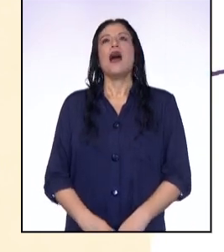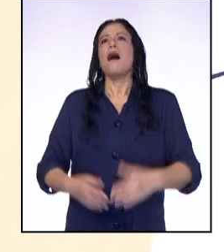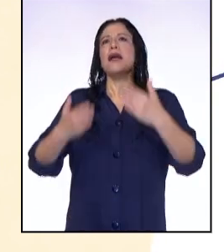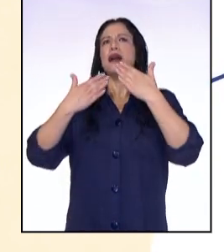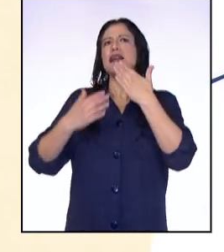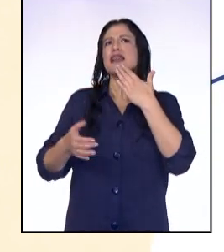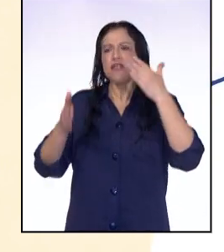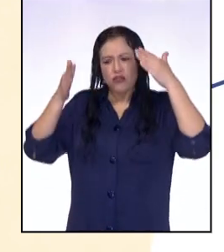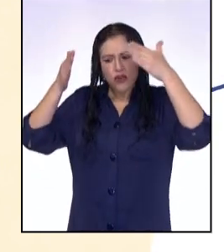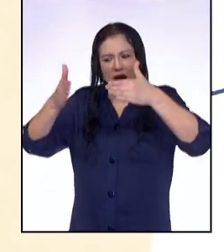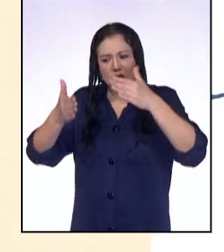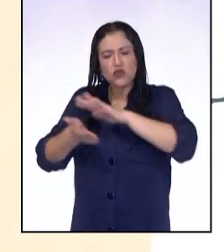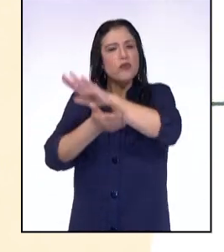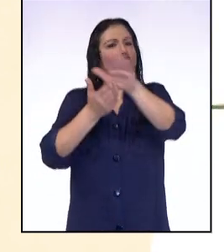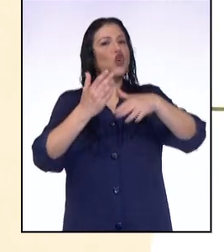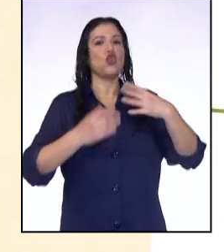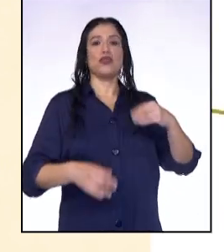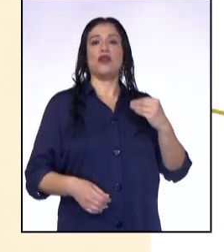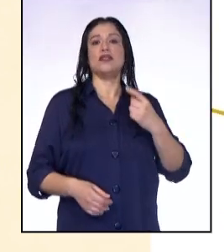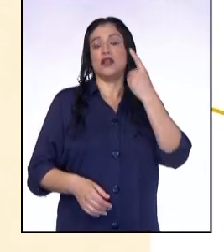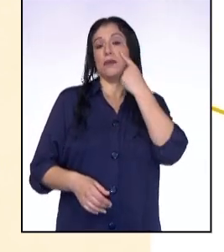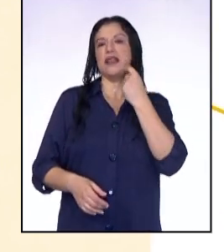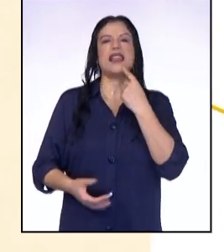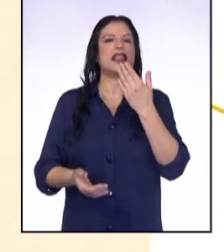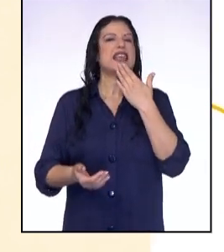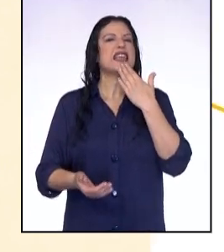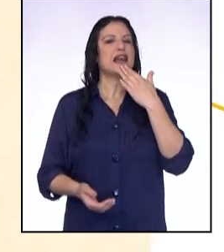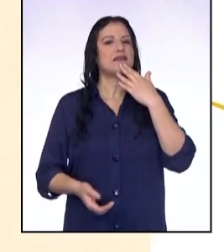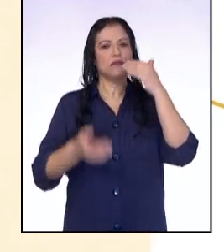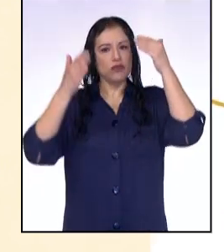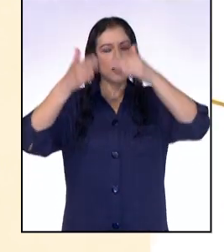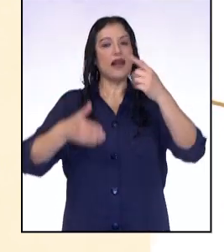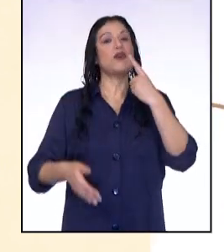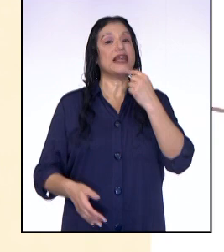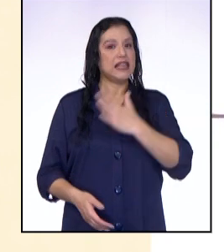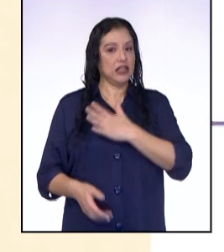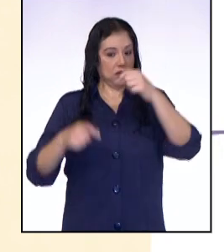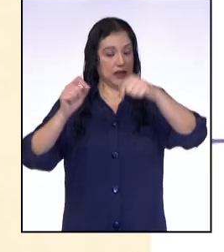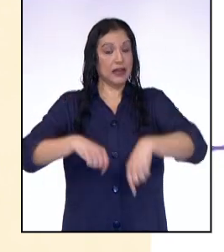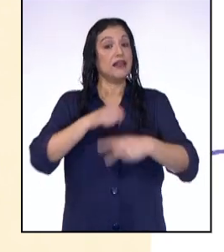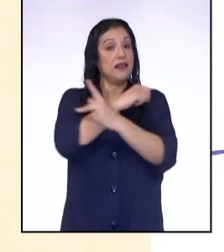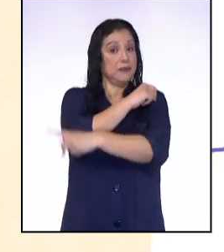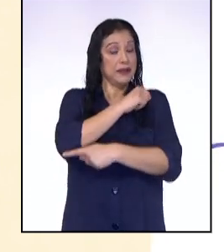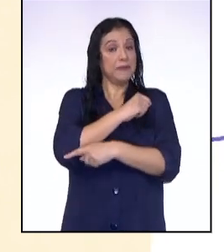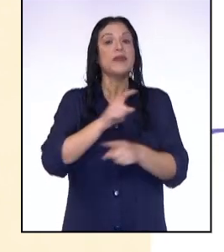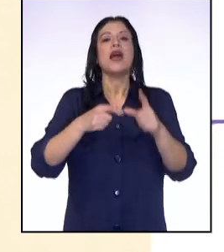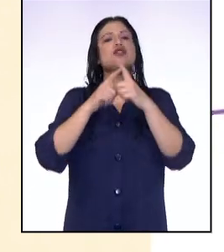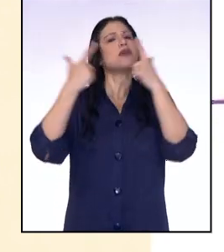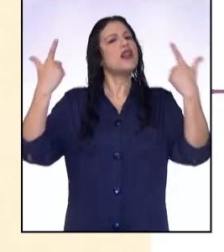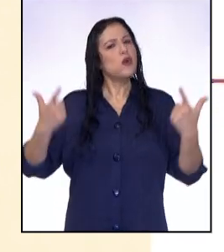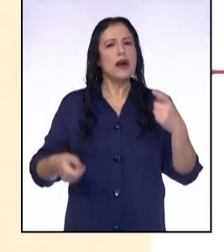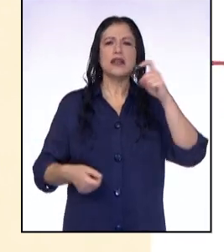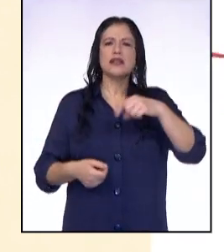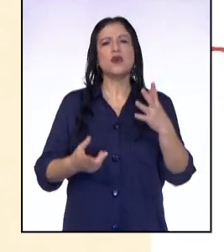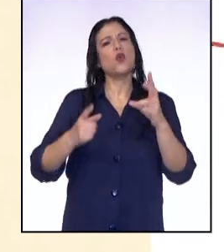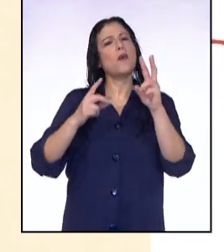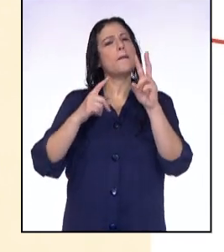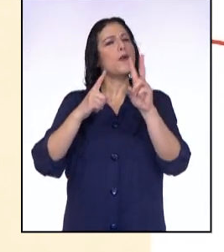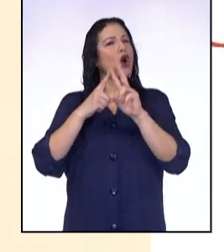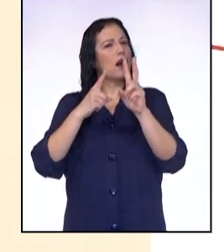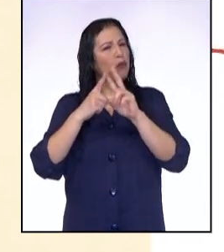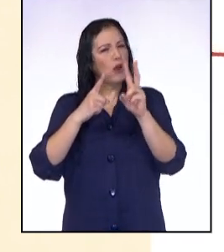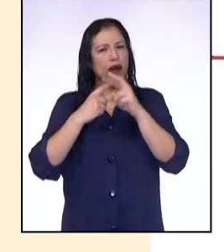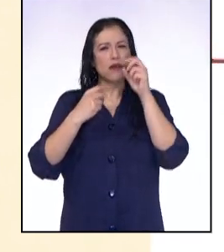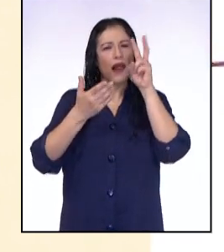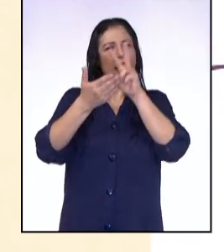Nuestros destinatarios son todas y todos los adolescentes de quinto o de secundaria de nuestro país. Y sobre el lenguaje, creo que debería ser como un vocabulario que